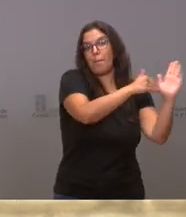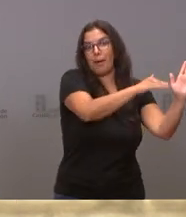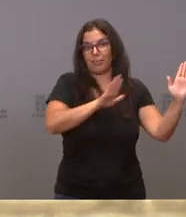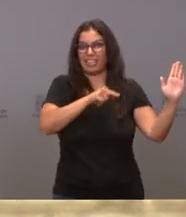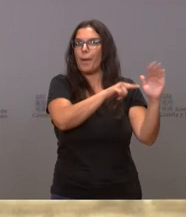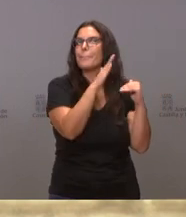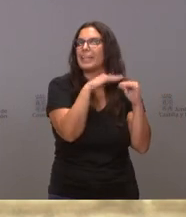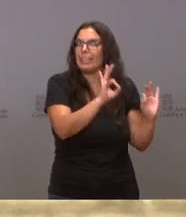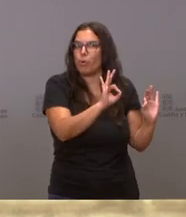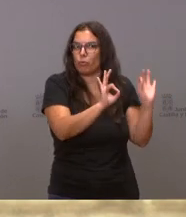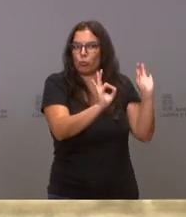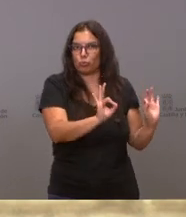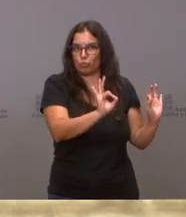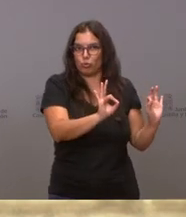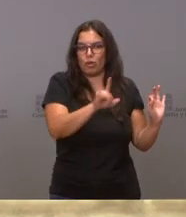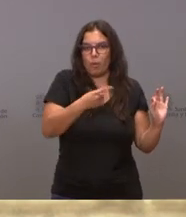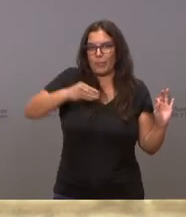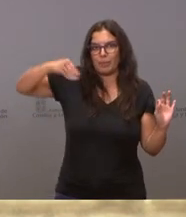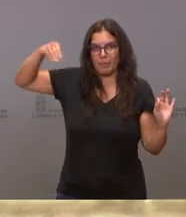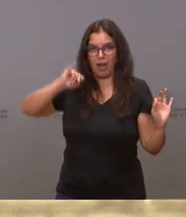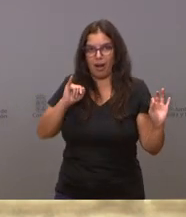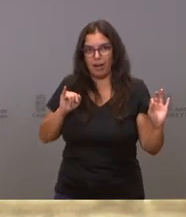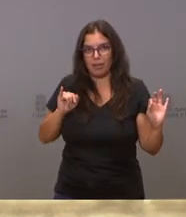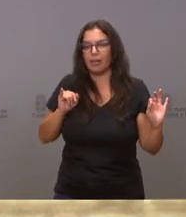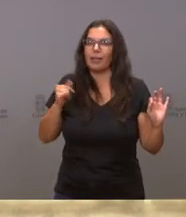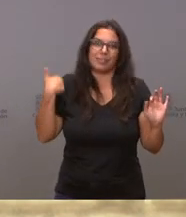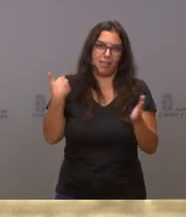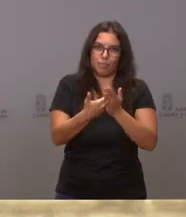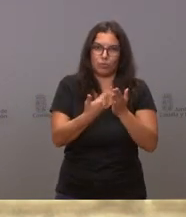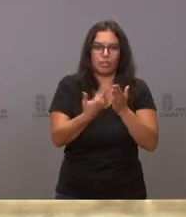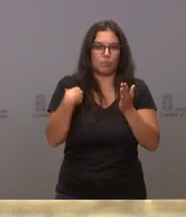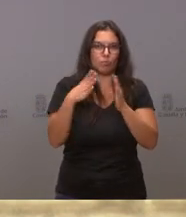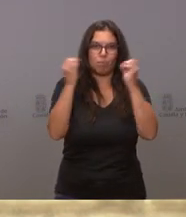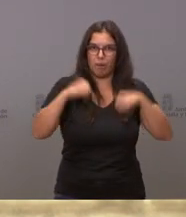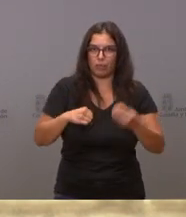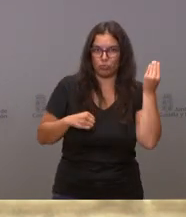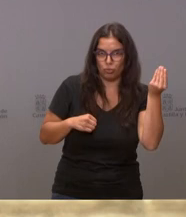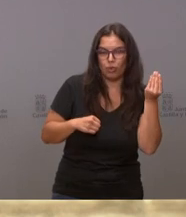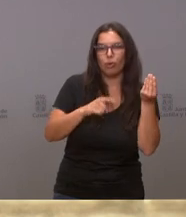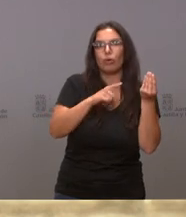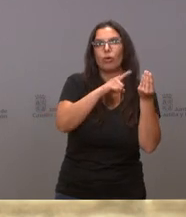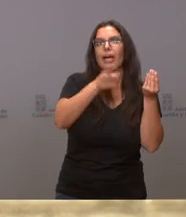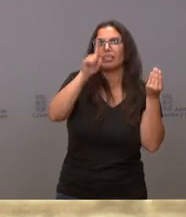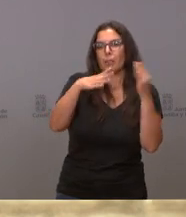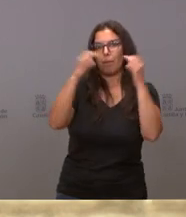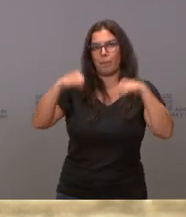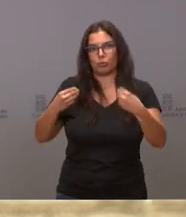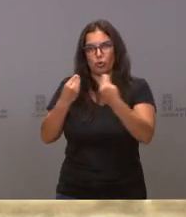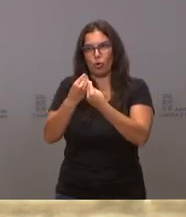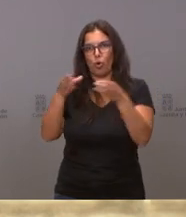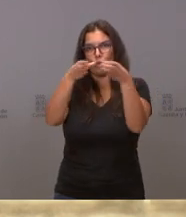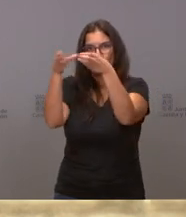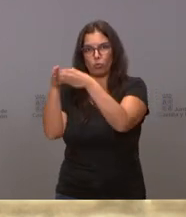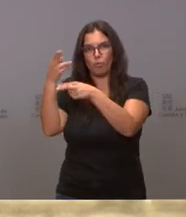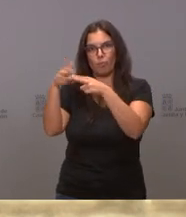mínimos y que desde luego estamos demostrando no solo en ese pacto de gobierno, sino el pacto parlamentario al que alcanzamos